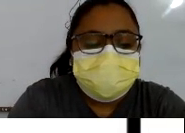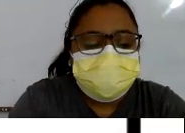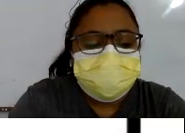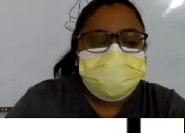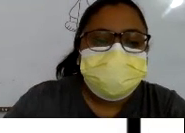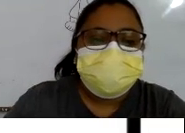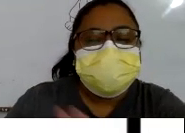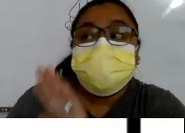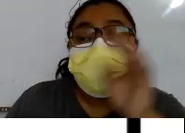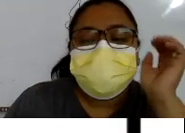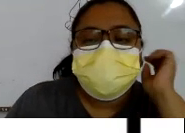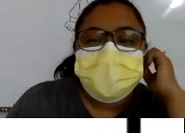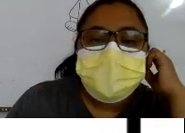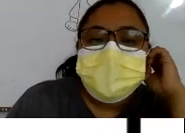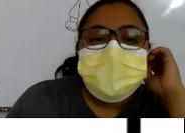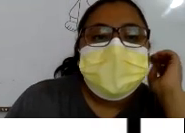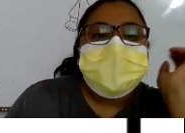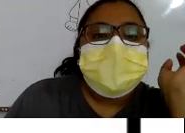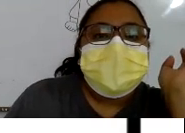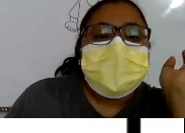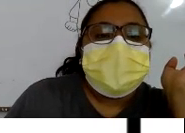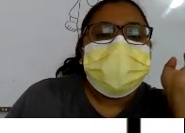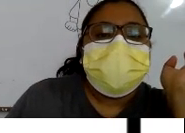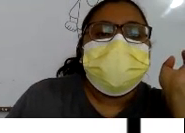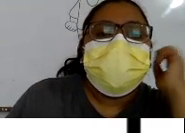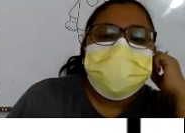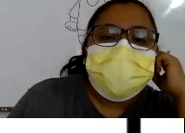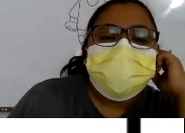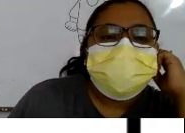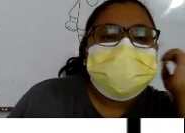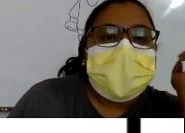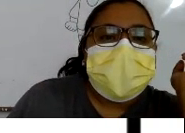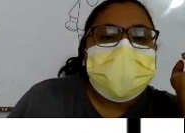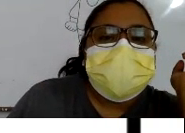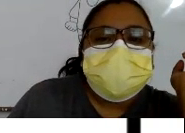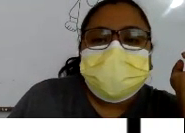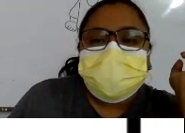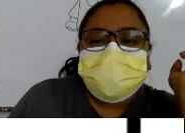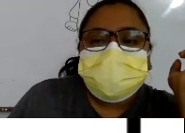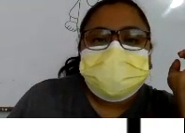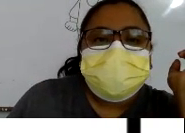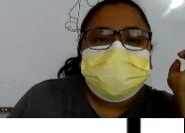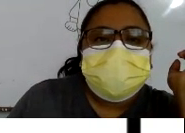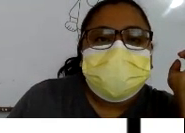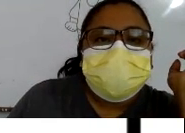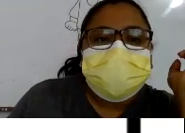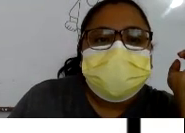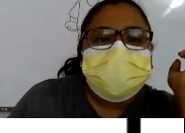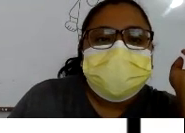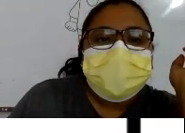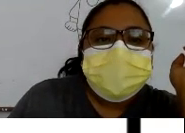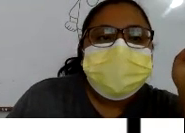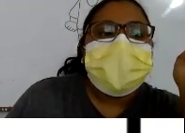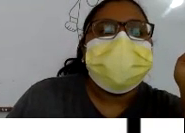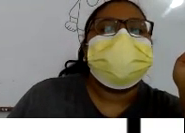Nariz Ahorita Bien Luego Vamos A Señalar